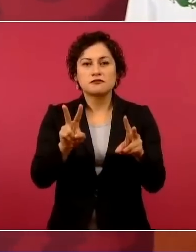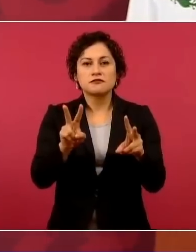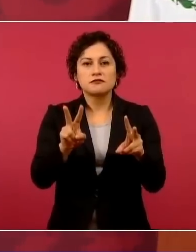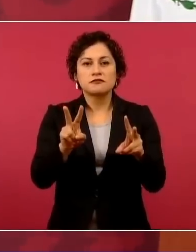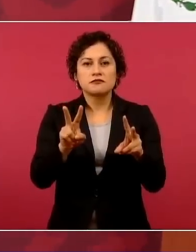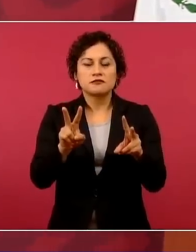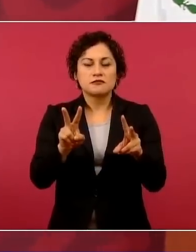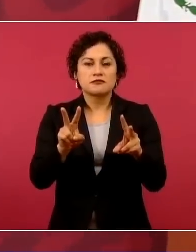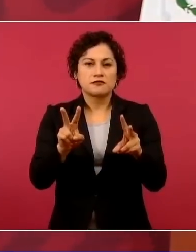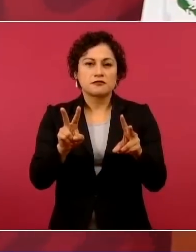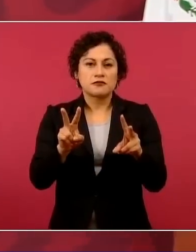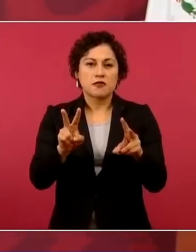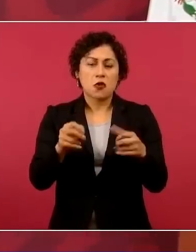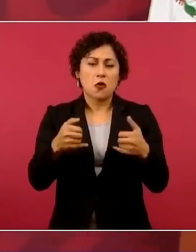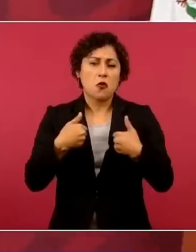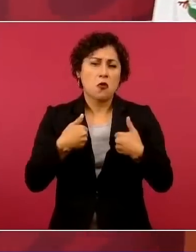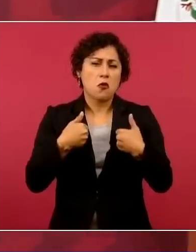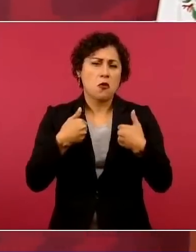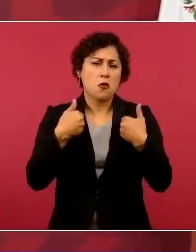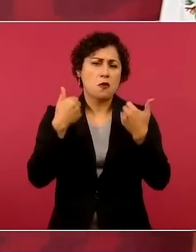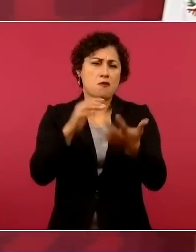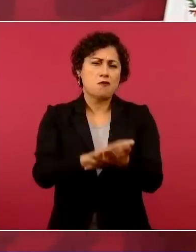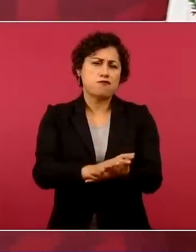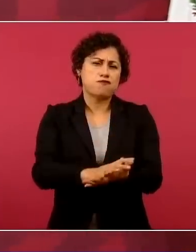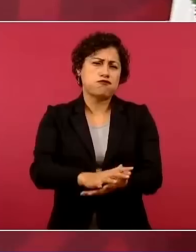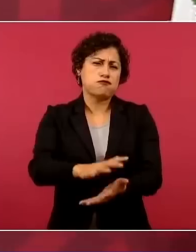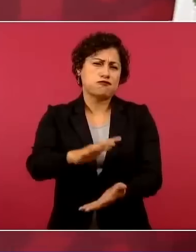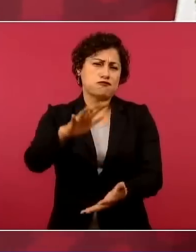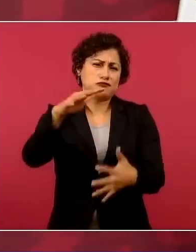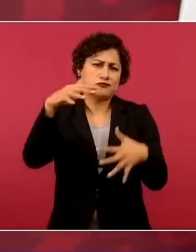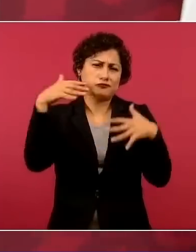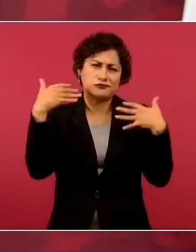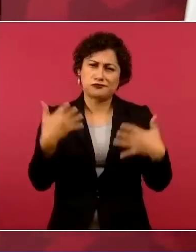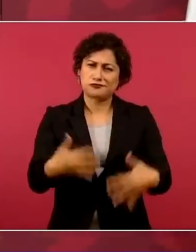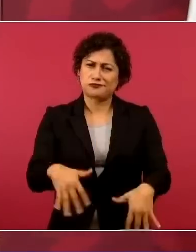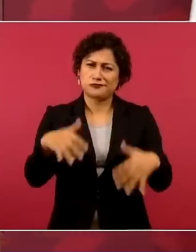con tantos jóvenes. Entonces,